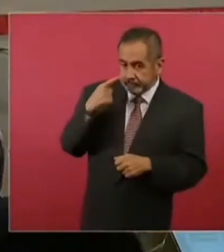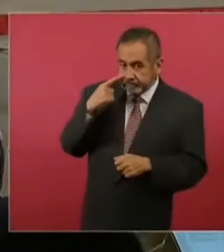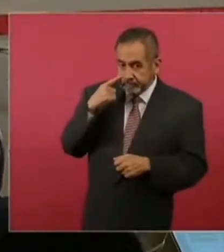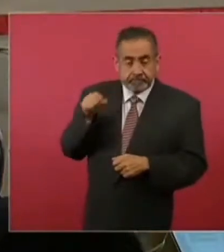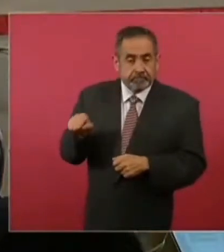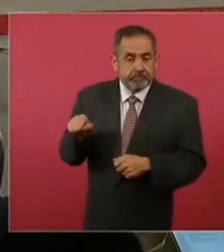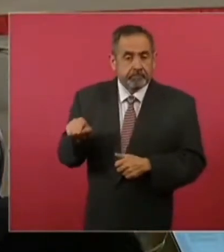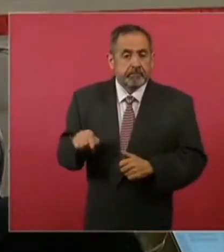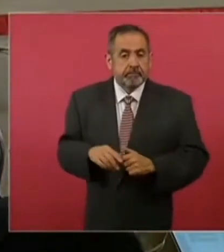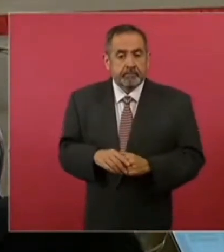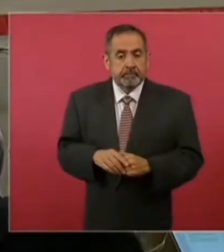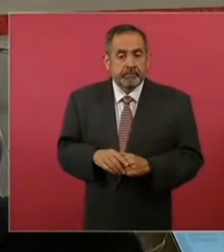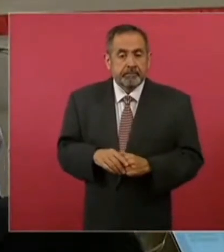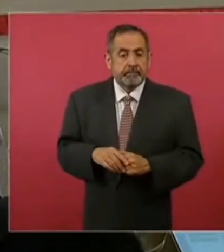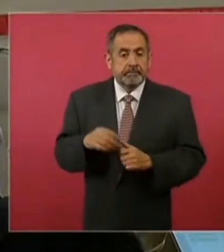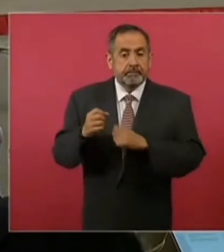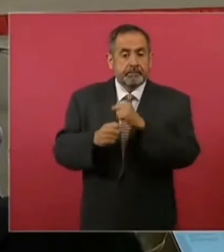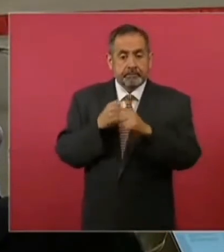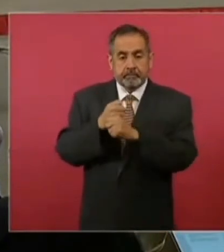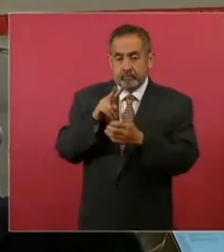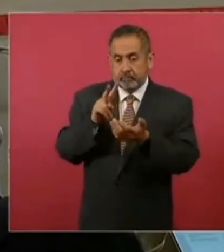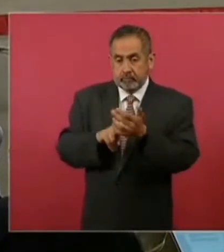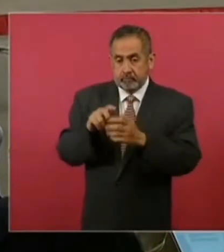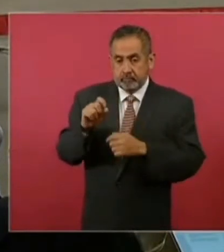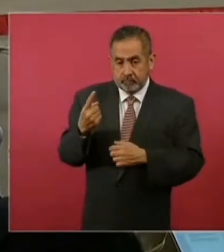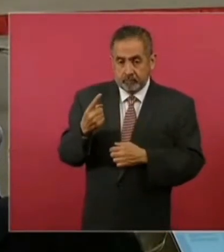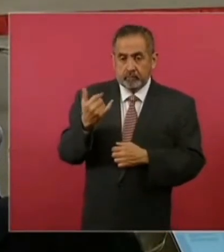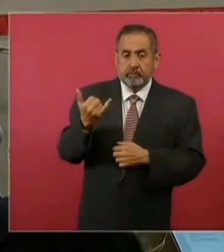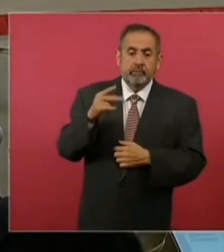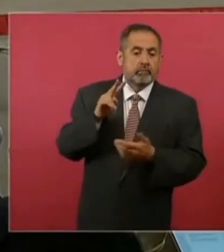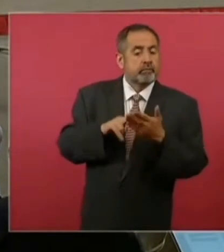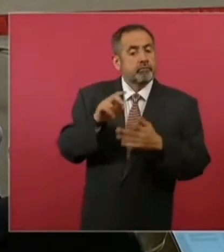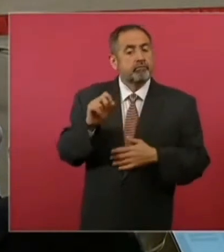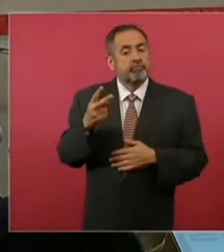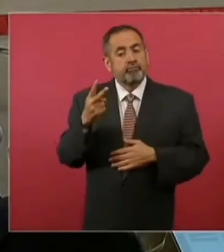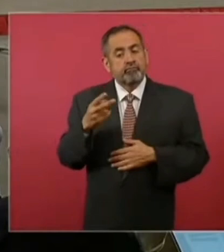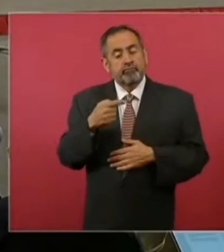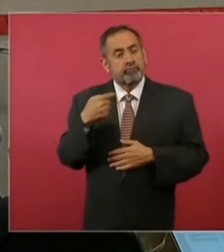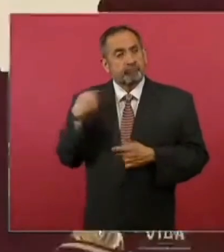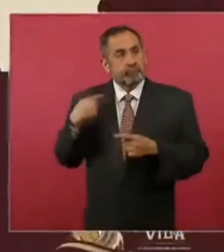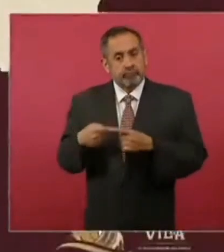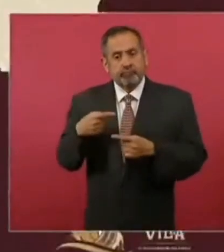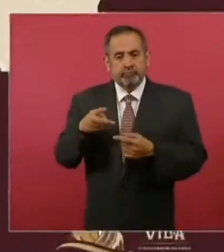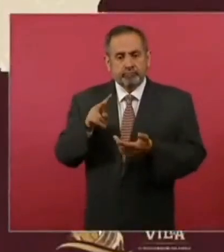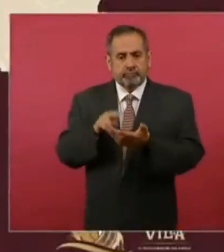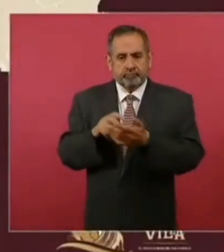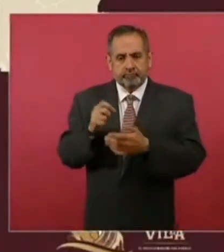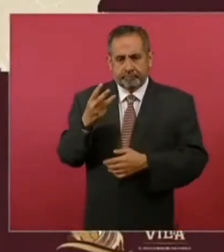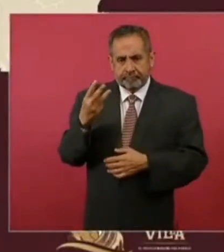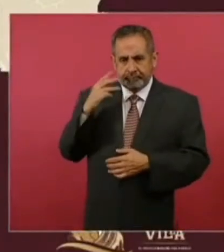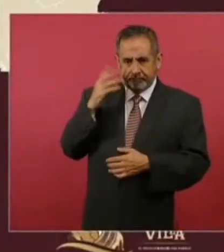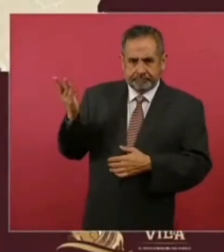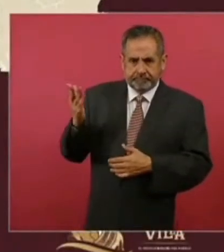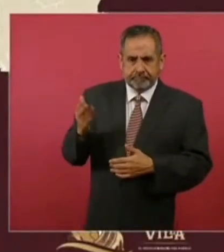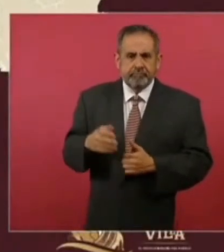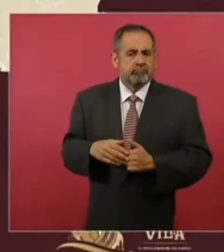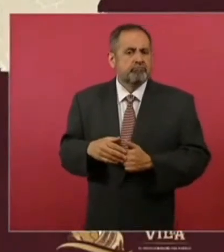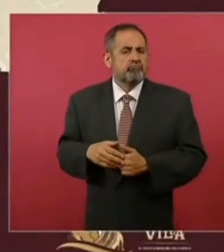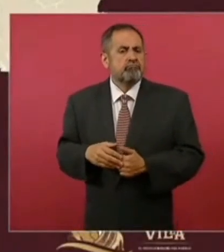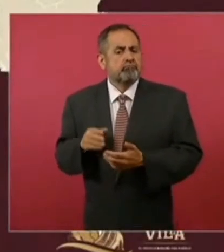del 2021 y del 2022 para la fecha de hoy, que es principios del 2023,